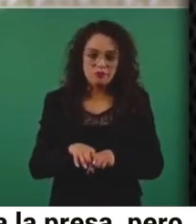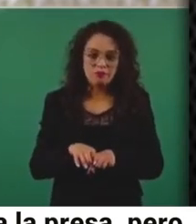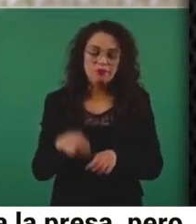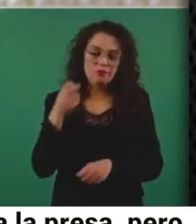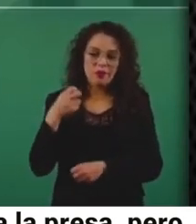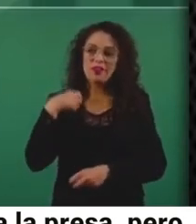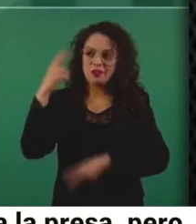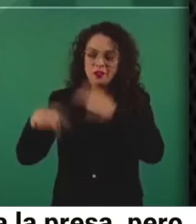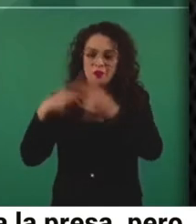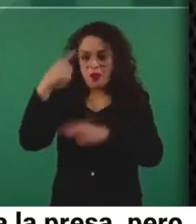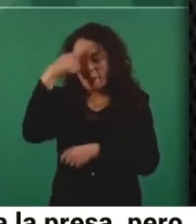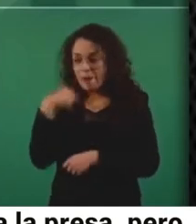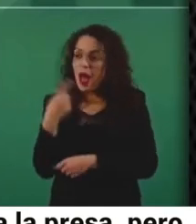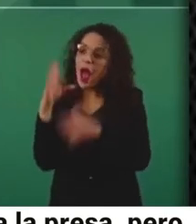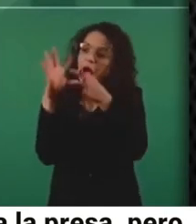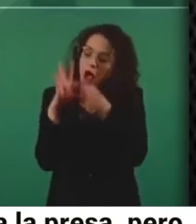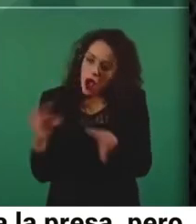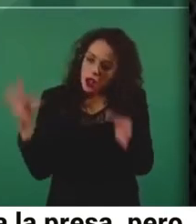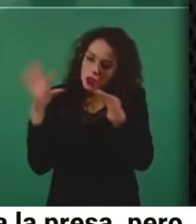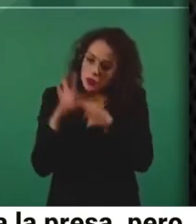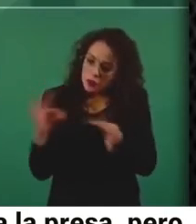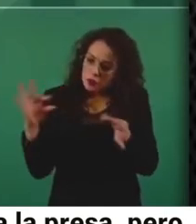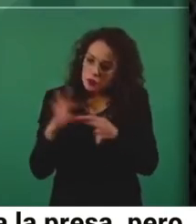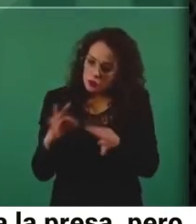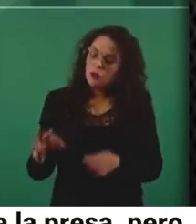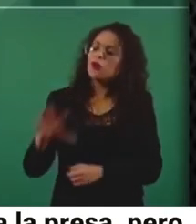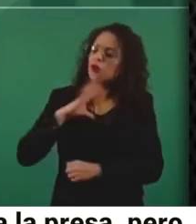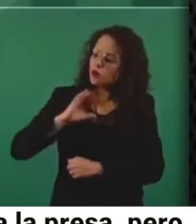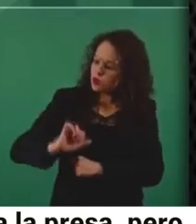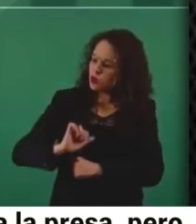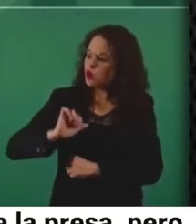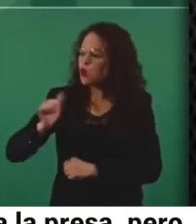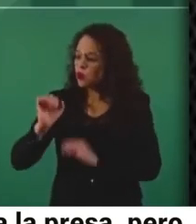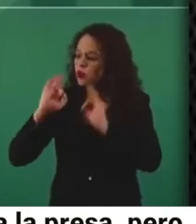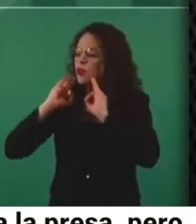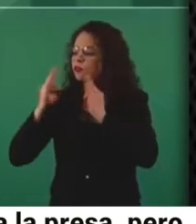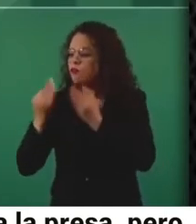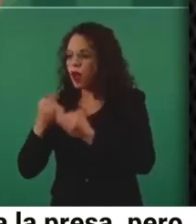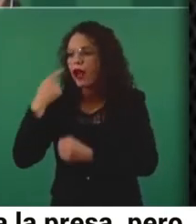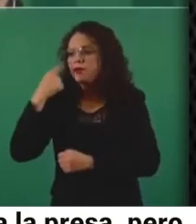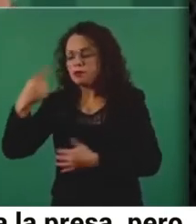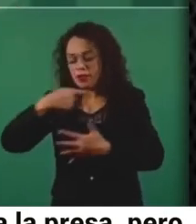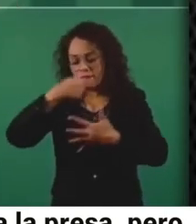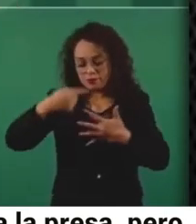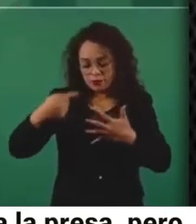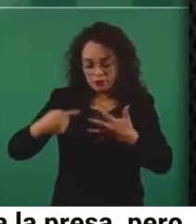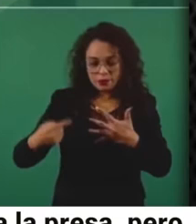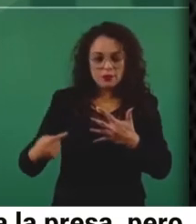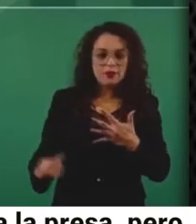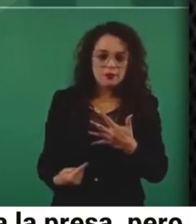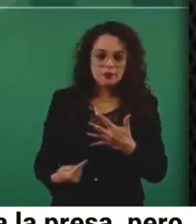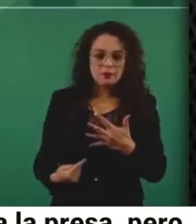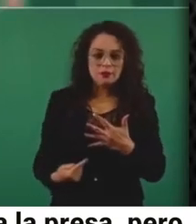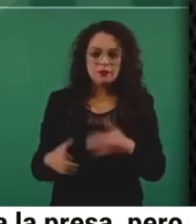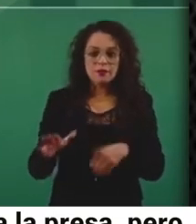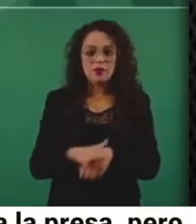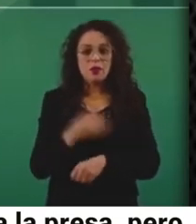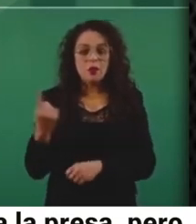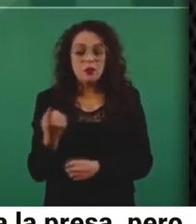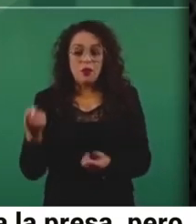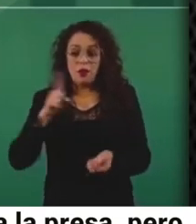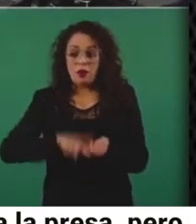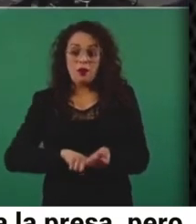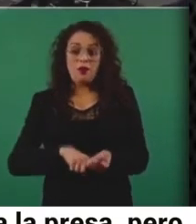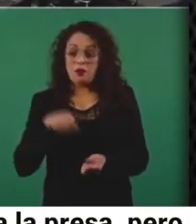Para explicarles que tenemos una opción, una alternativa, porque se trata de una inversión, es dinero